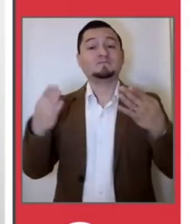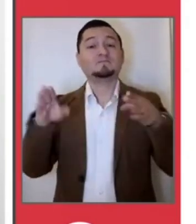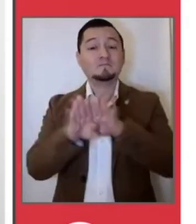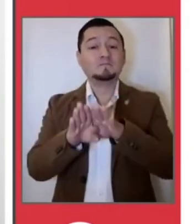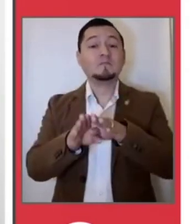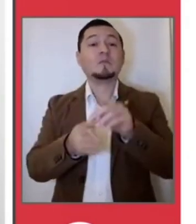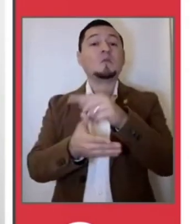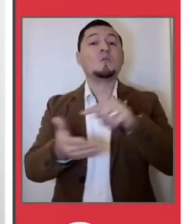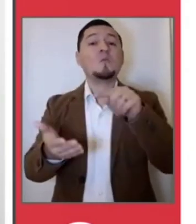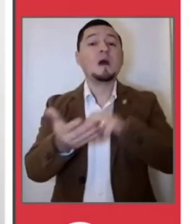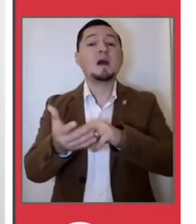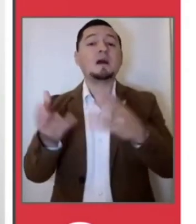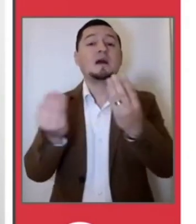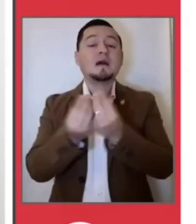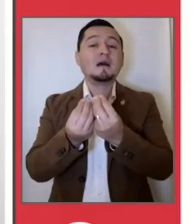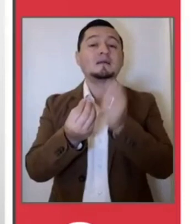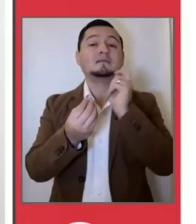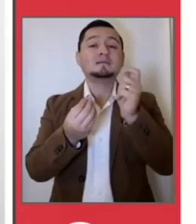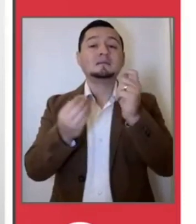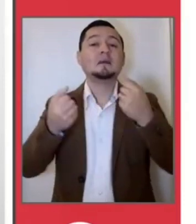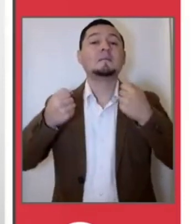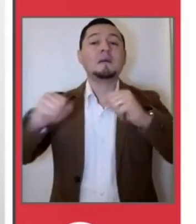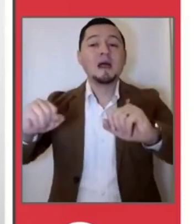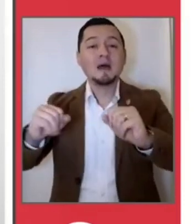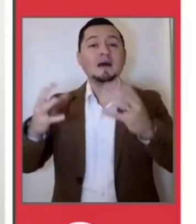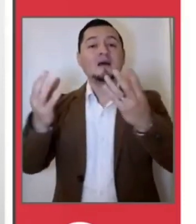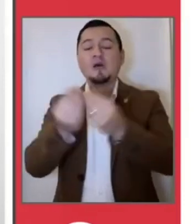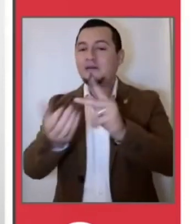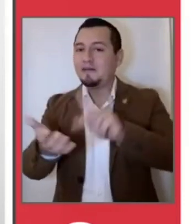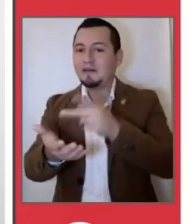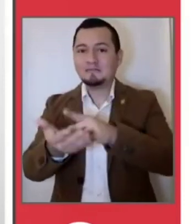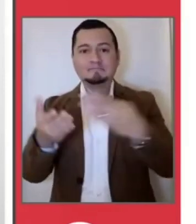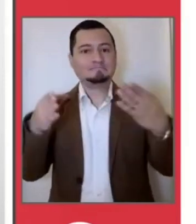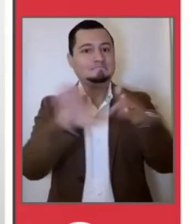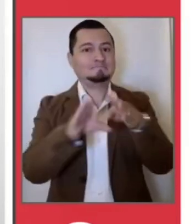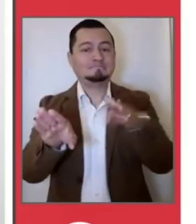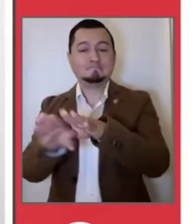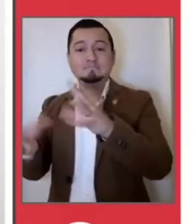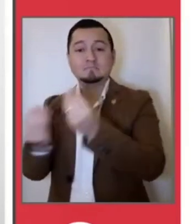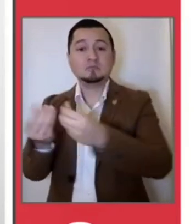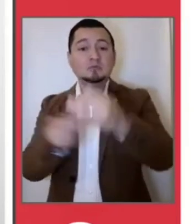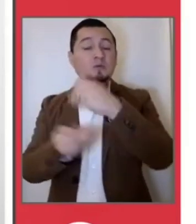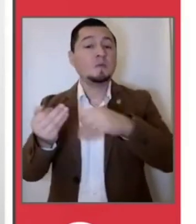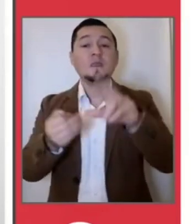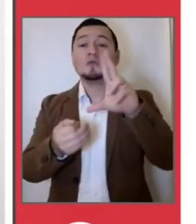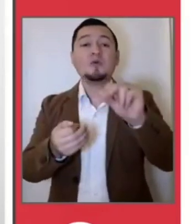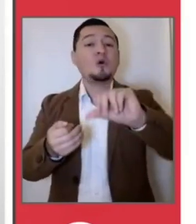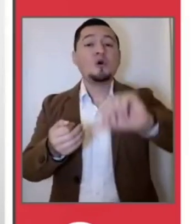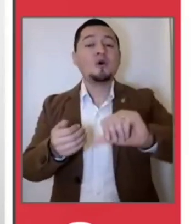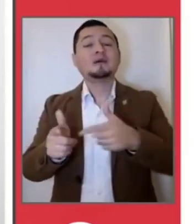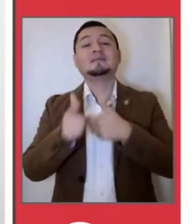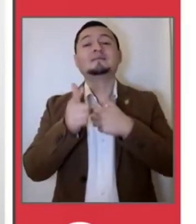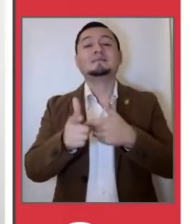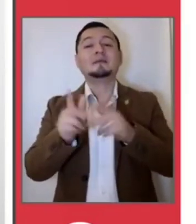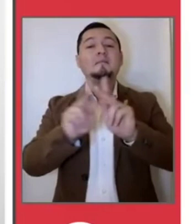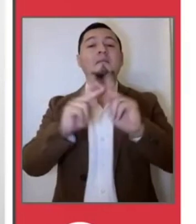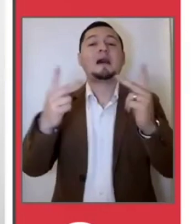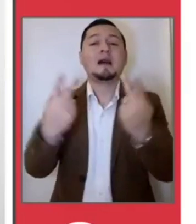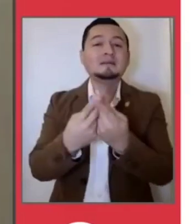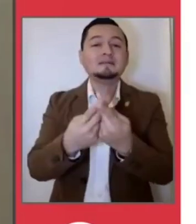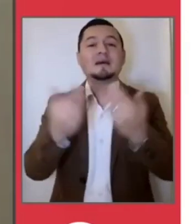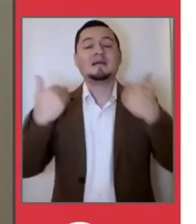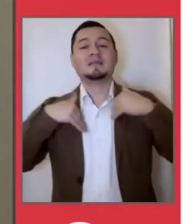espacios públicos, abiertos o cerrados. Tenemos que mandar un mensaje claro de que no es un momento para estar en las plazas